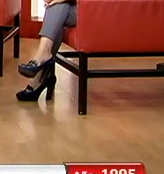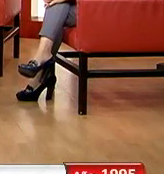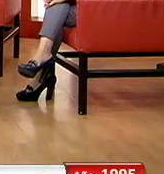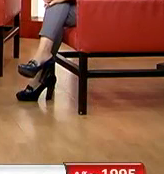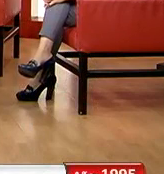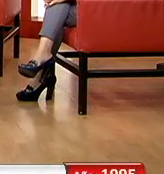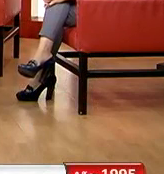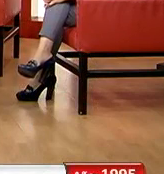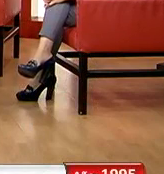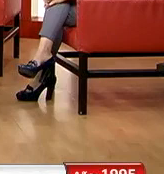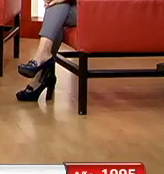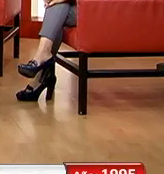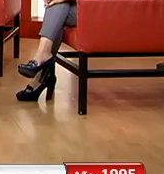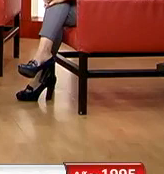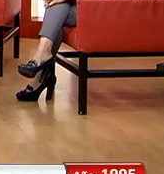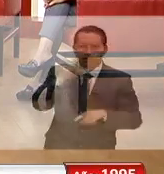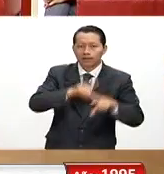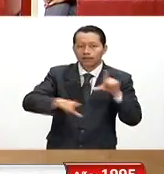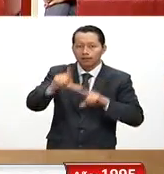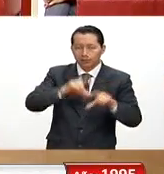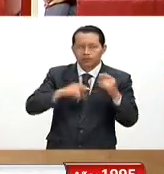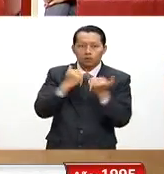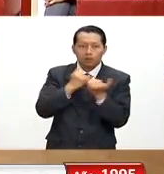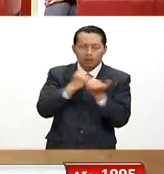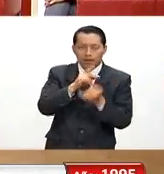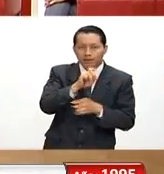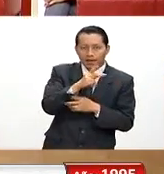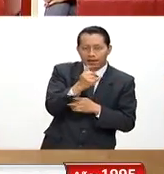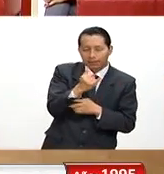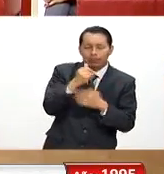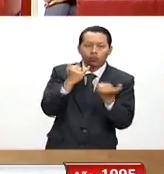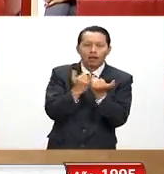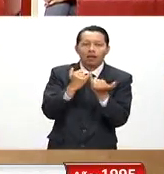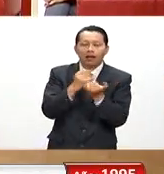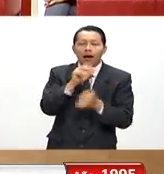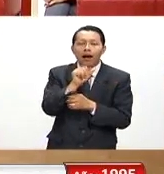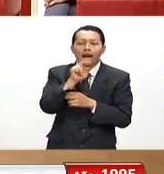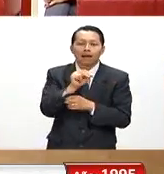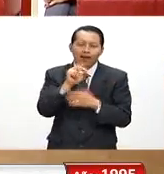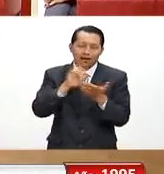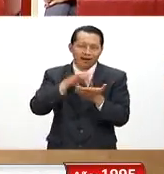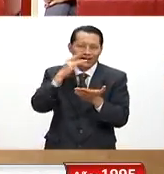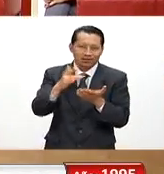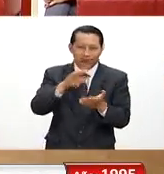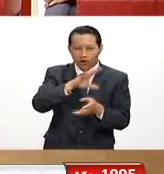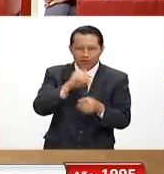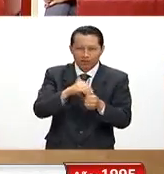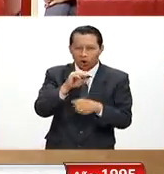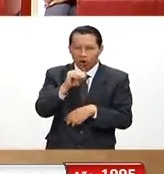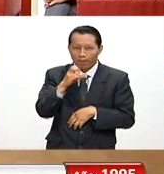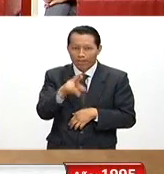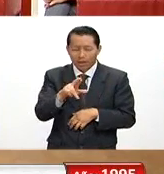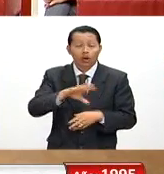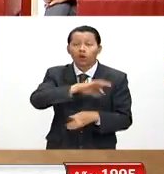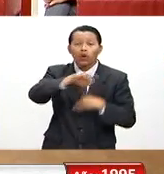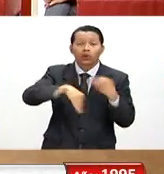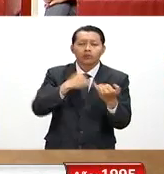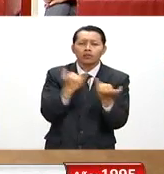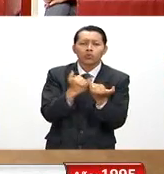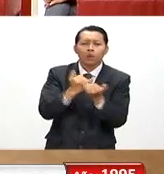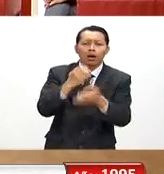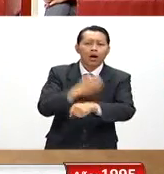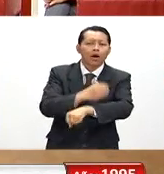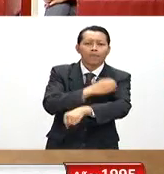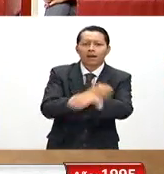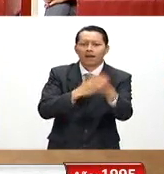tanto muchas gracias a Miguel González, a ti Dani, a Ana Cris Omar Pero sobre todas las cosas gracias a usted por habernos acompañado